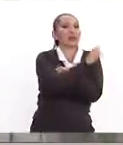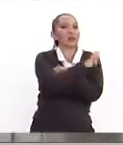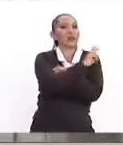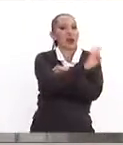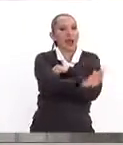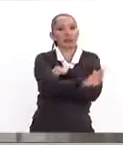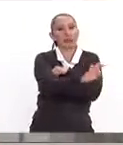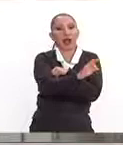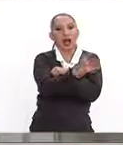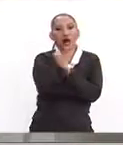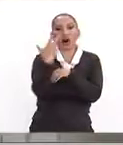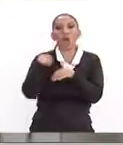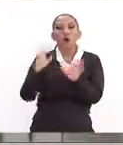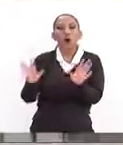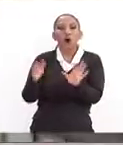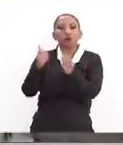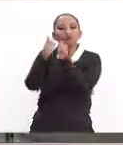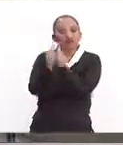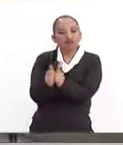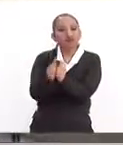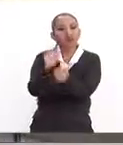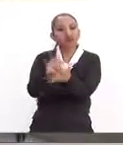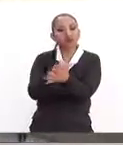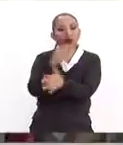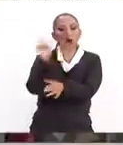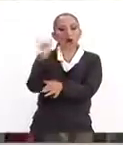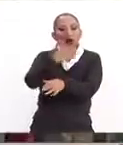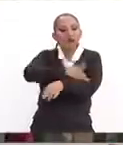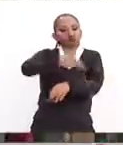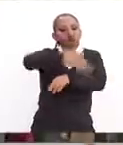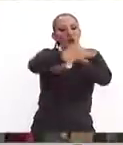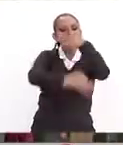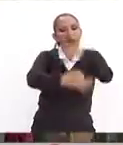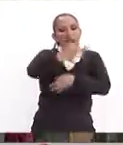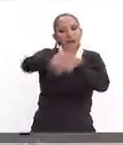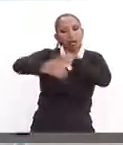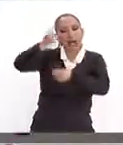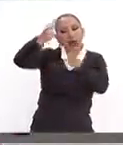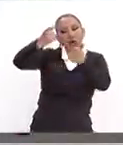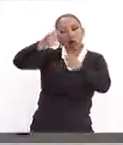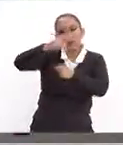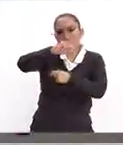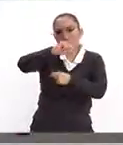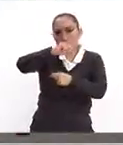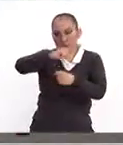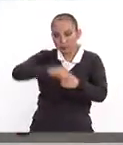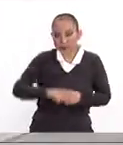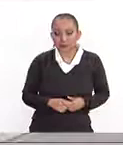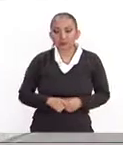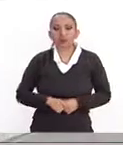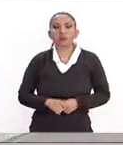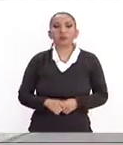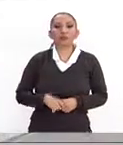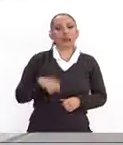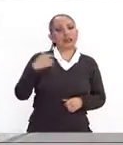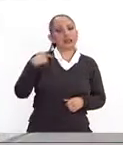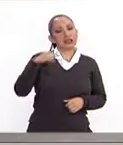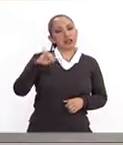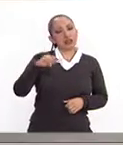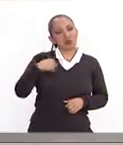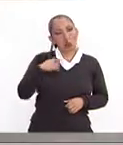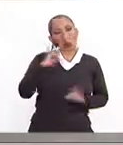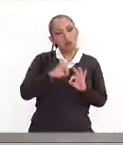estar privados de la libertad durante el proceso mientras se juzgan algunos delitos. Lo que sí me parece